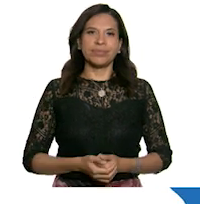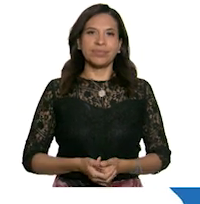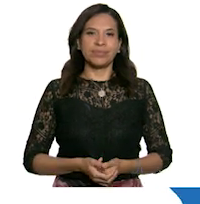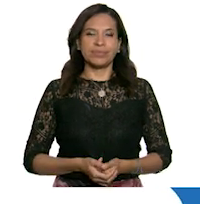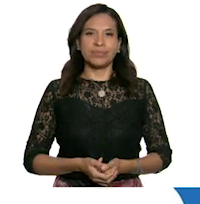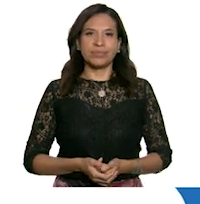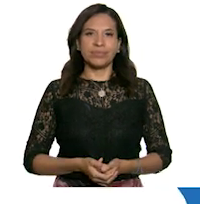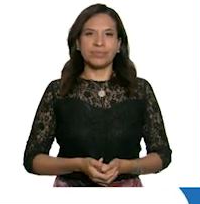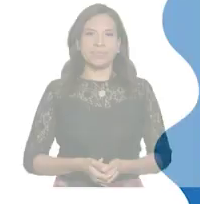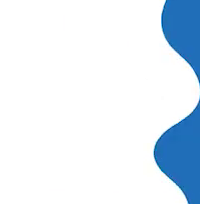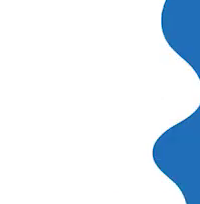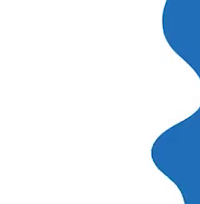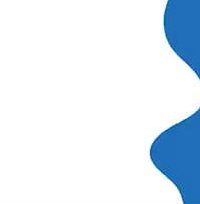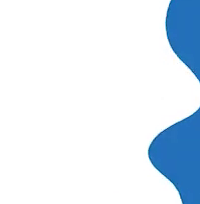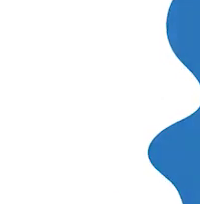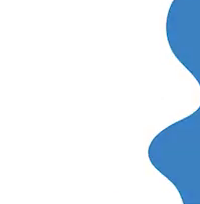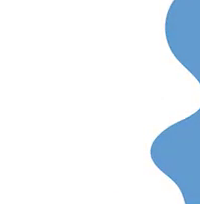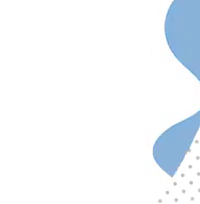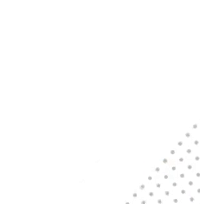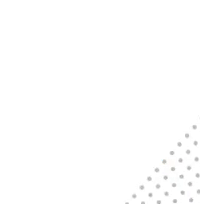.gov.mx